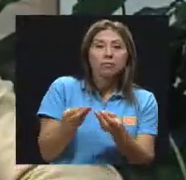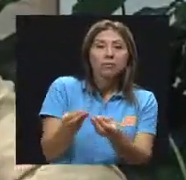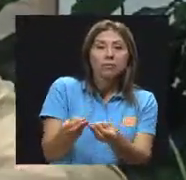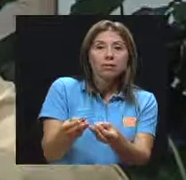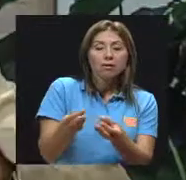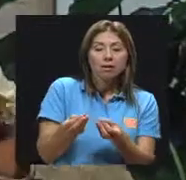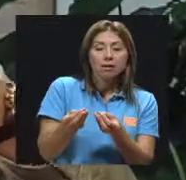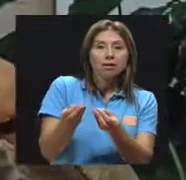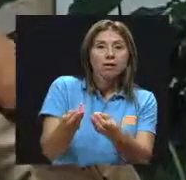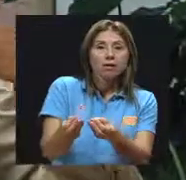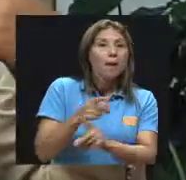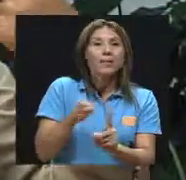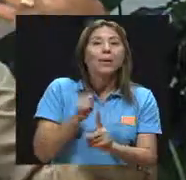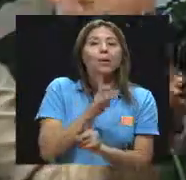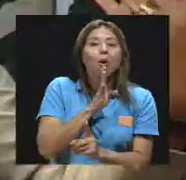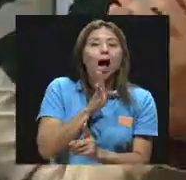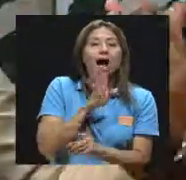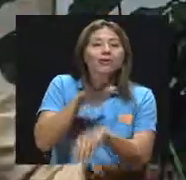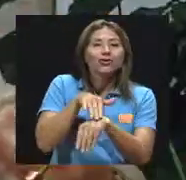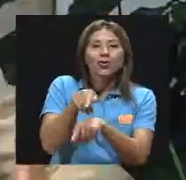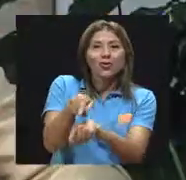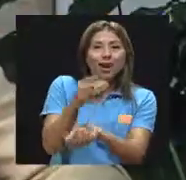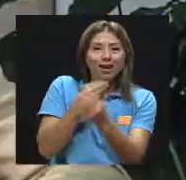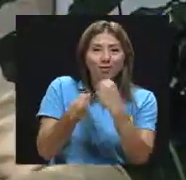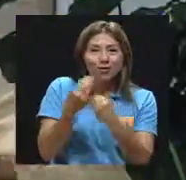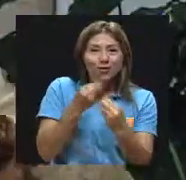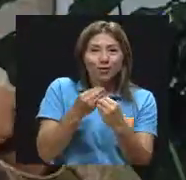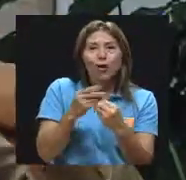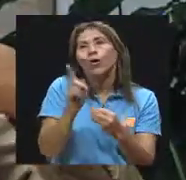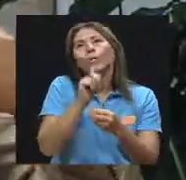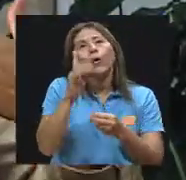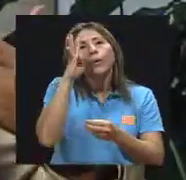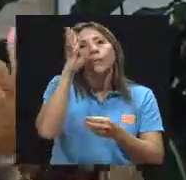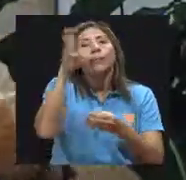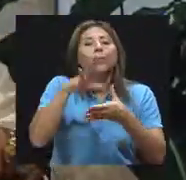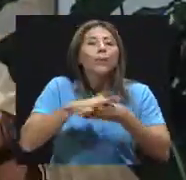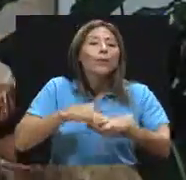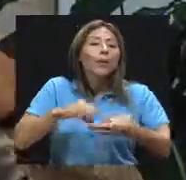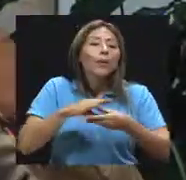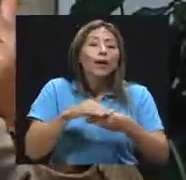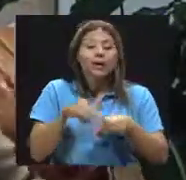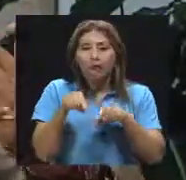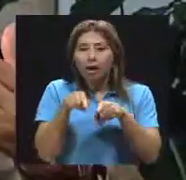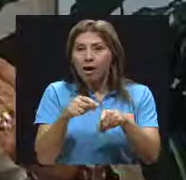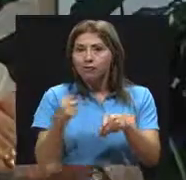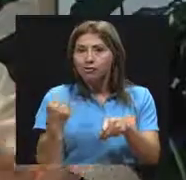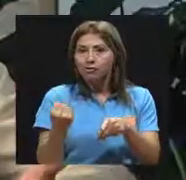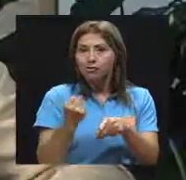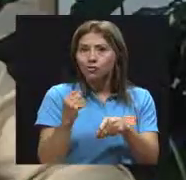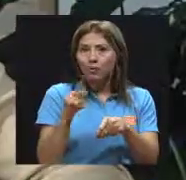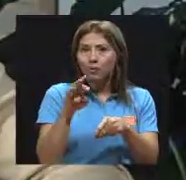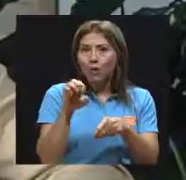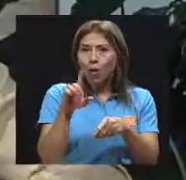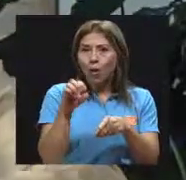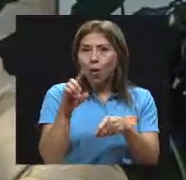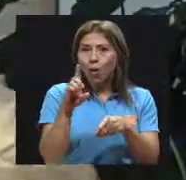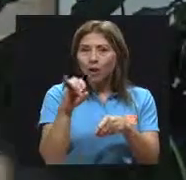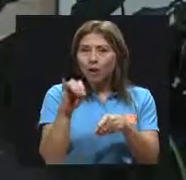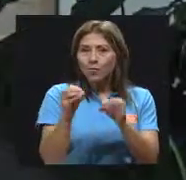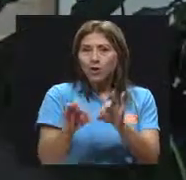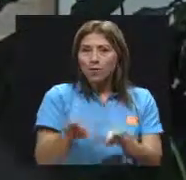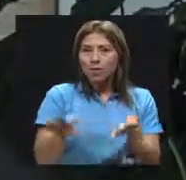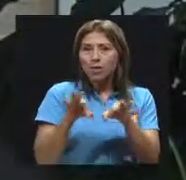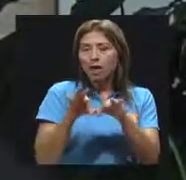alimento, no me pongo a decir cuentos en relación con el alimento y que es el súper brócoli, que es tan importante porque tiene esto y tiene lo otro.